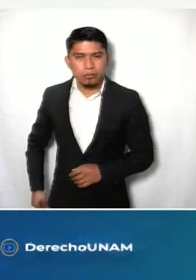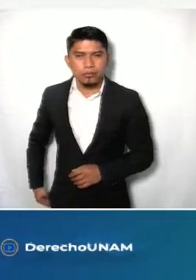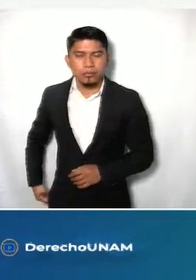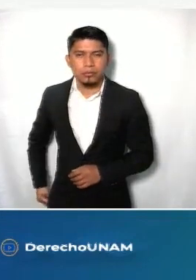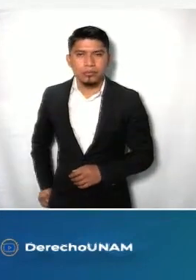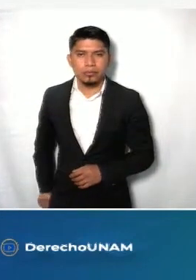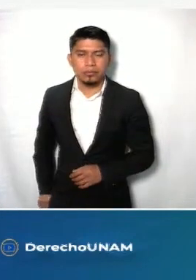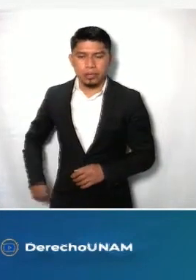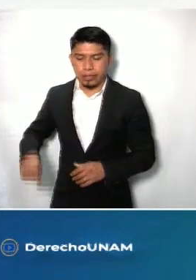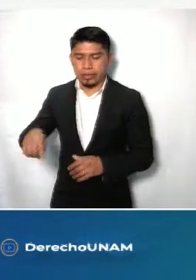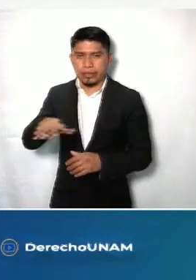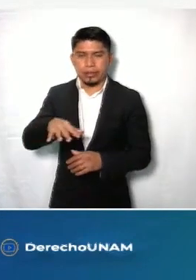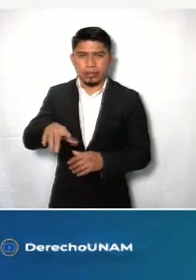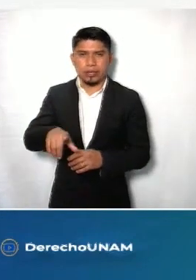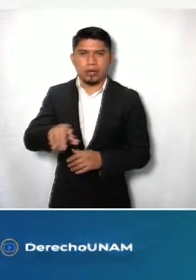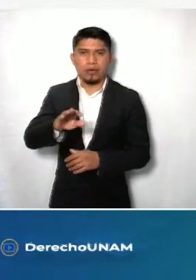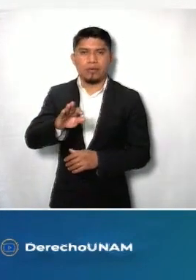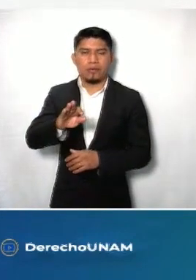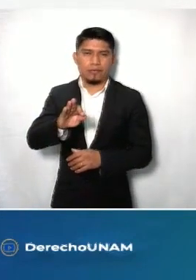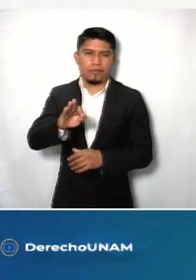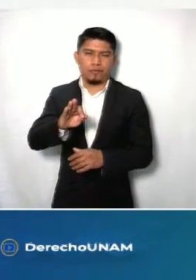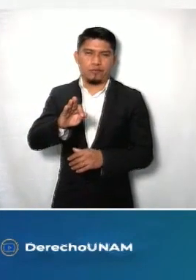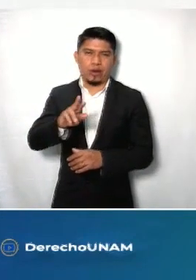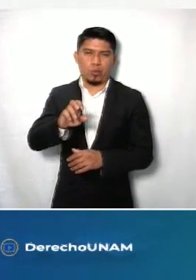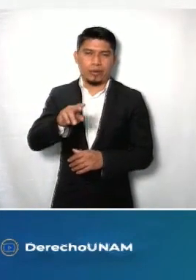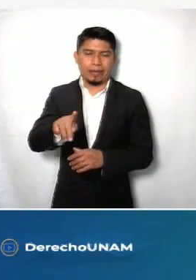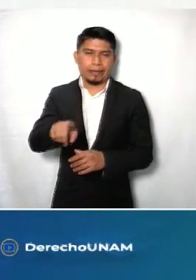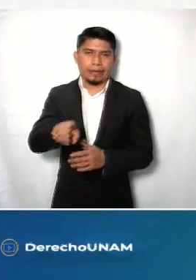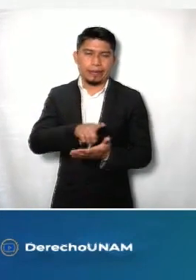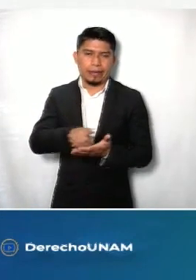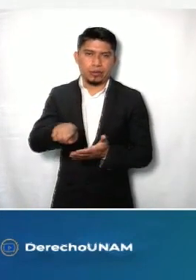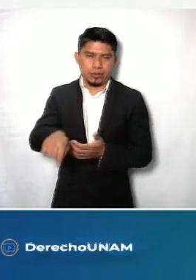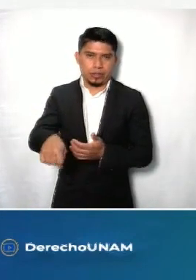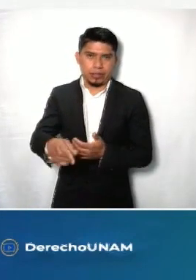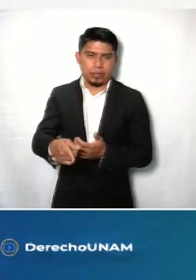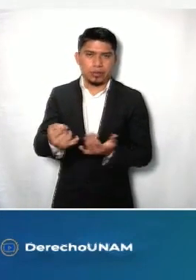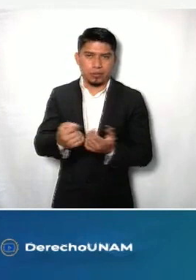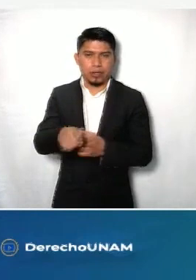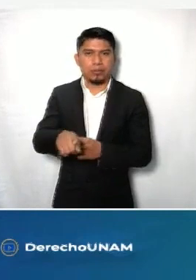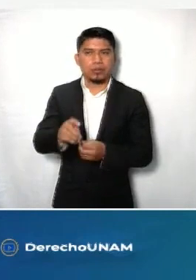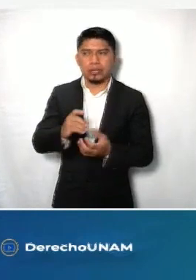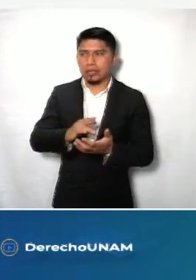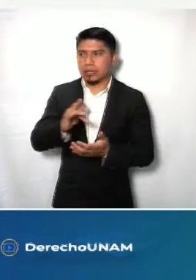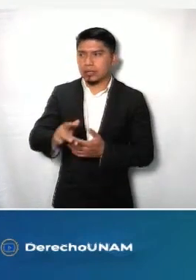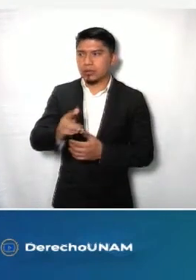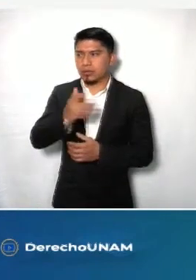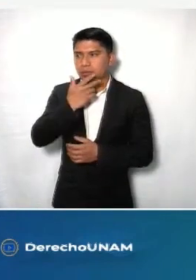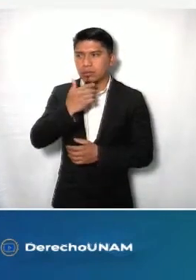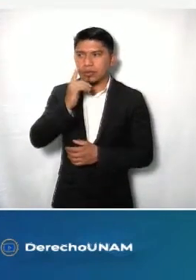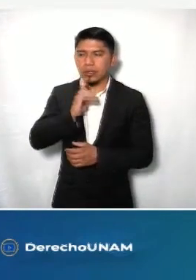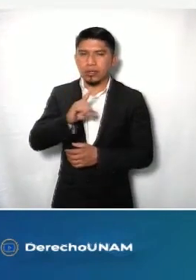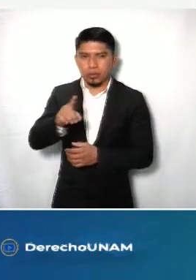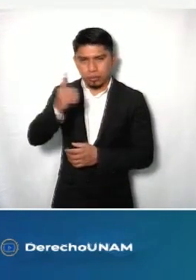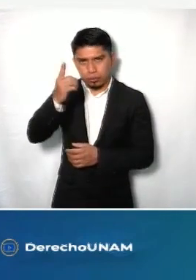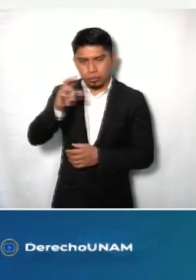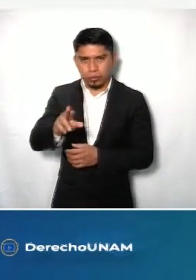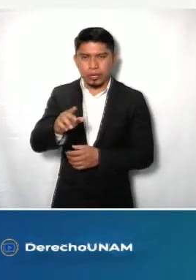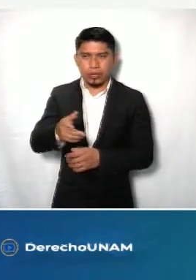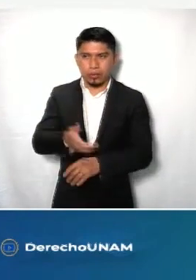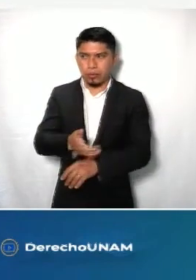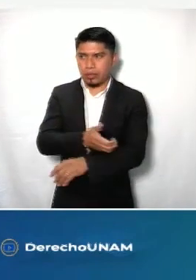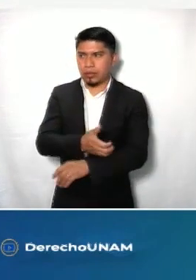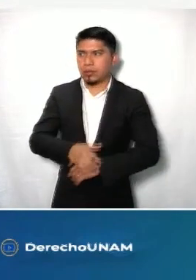junto a usted en la Facultad de Derecho, en mi casa, porque de aquí soy egresada. Mucho gusto también saludarlo, doctor, doctora, y por supuesto a mis